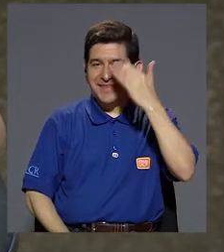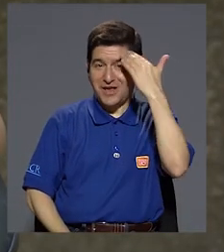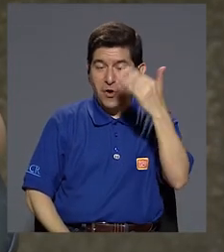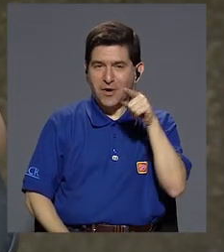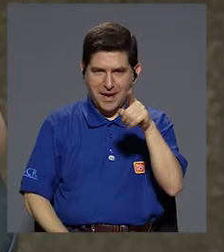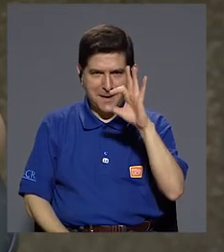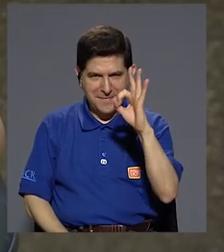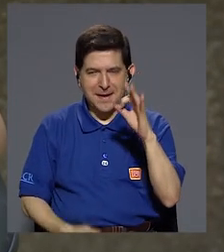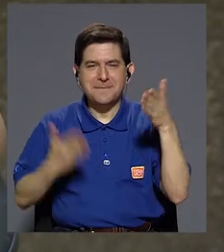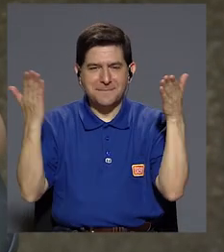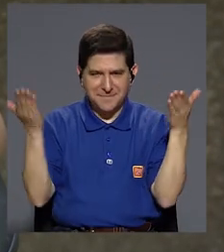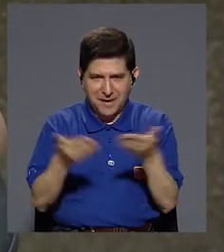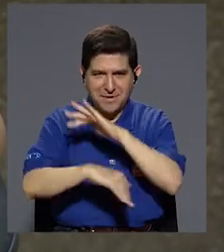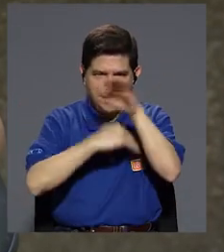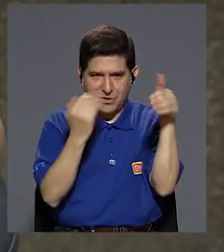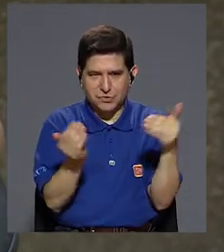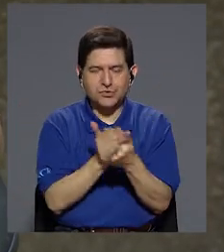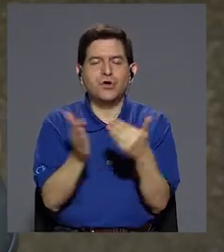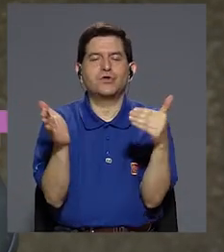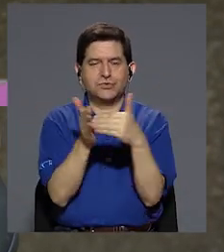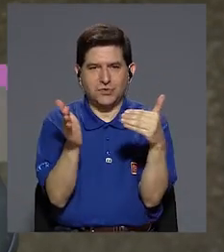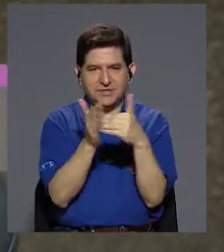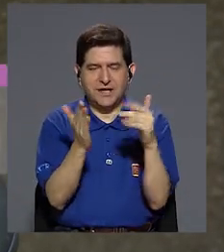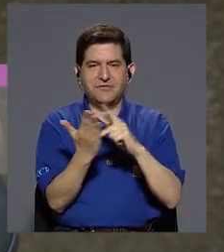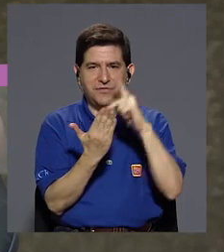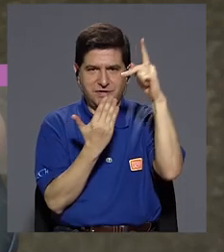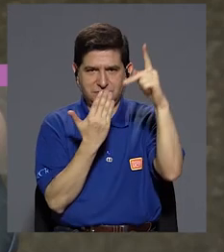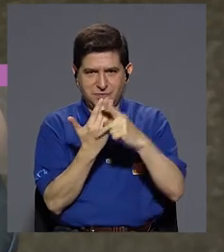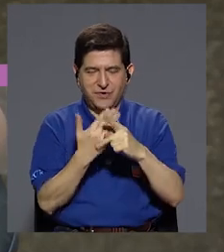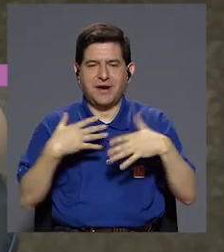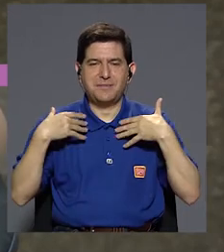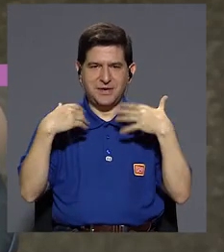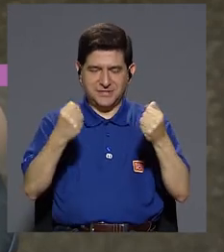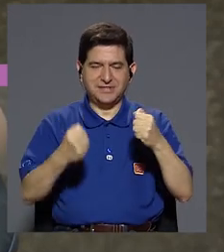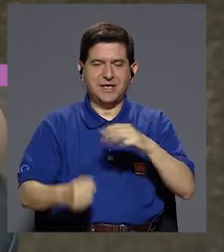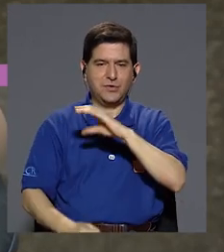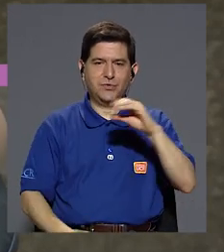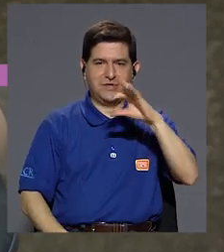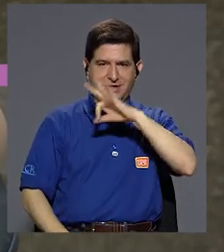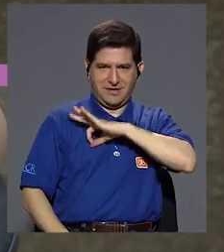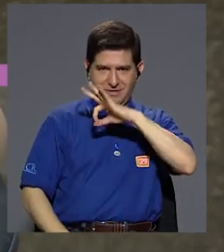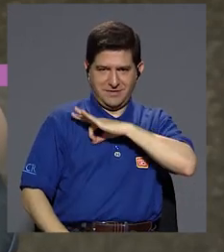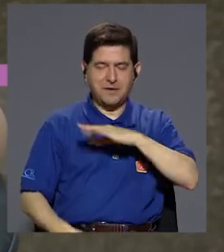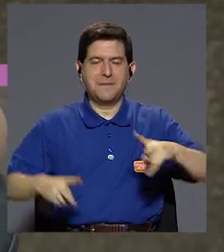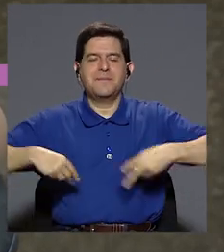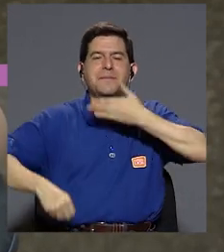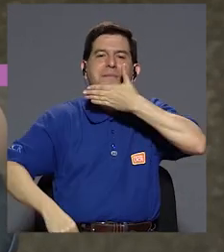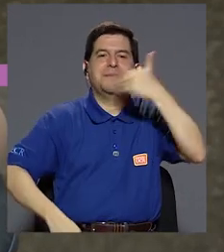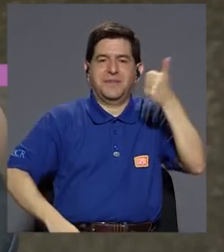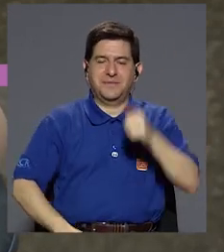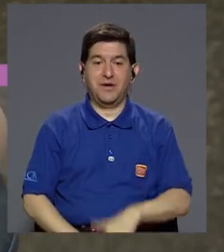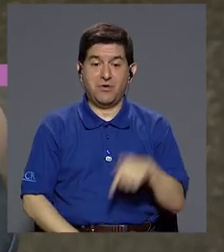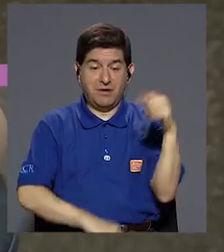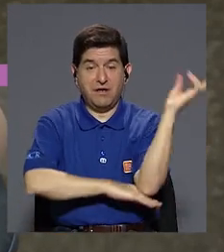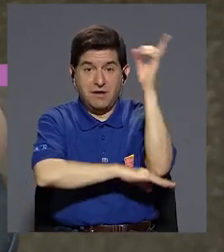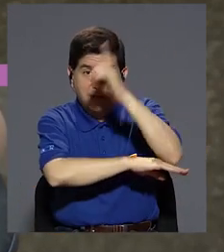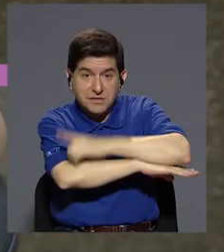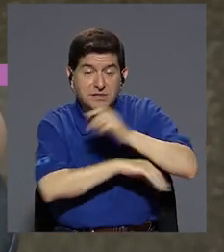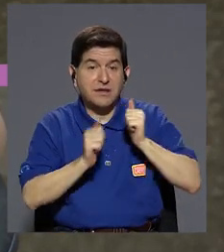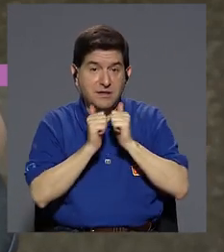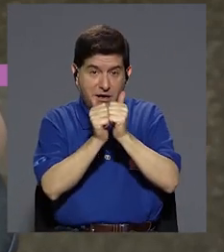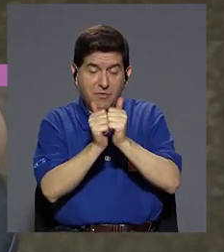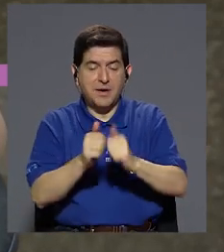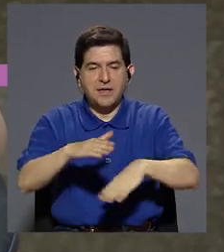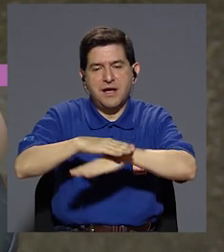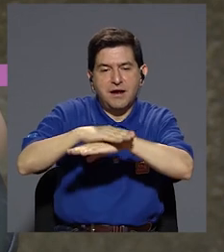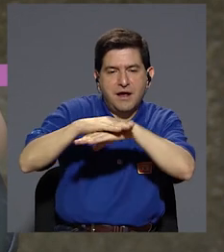Hola, ¿qué tal? bienvenidos y bienvenidas una vez más a su revista de salud y bienestar, vivir mejor. El día de hoy les